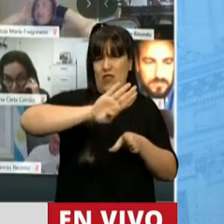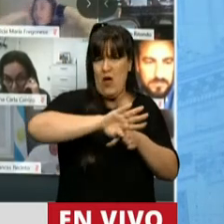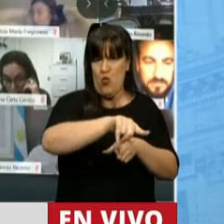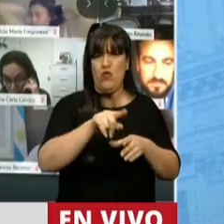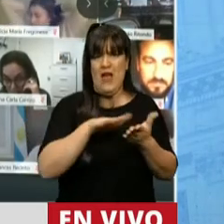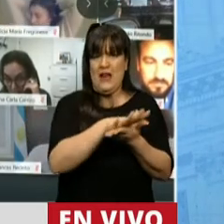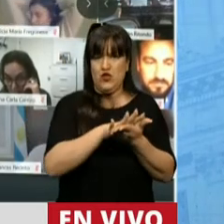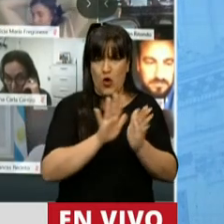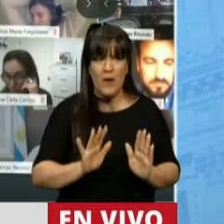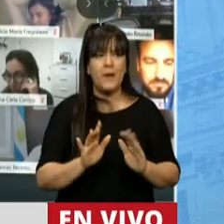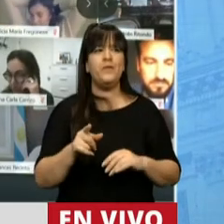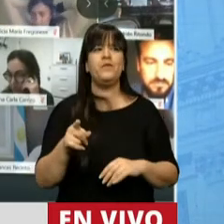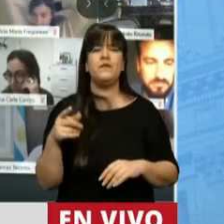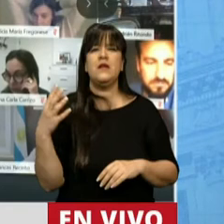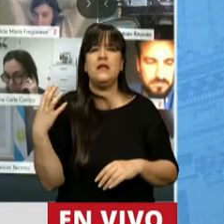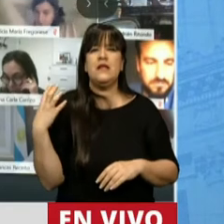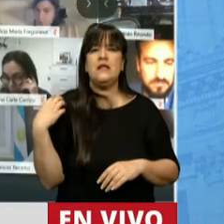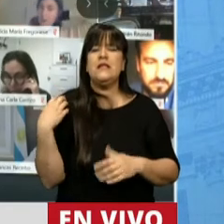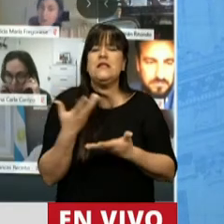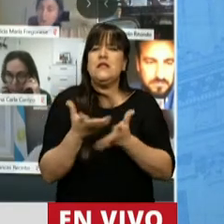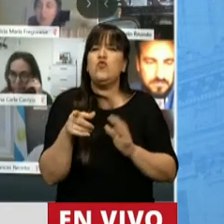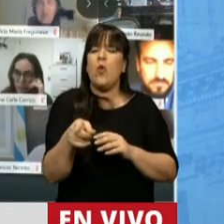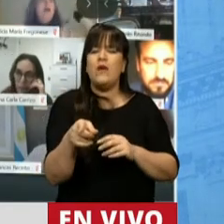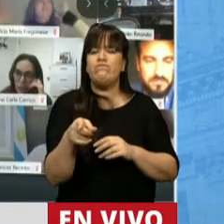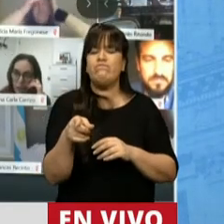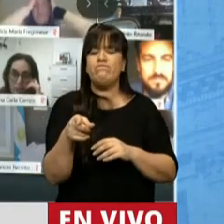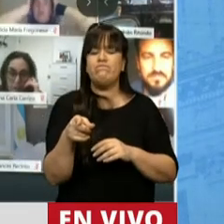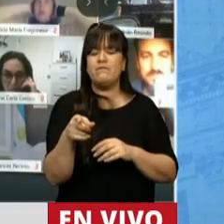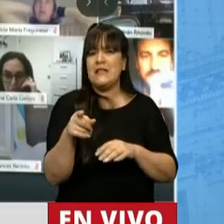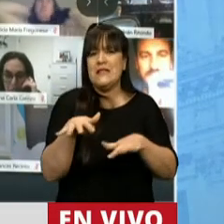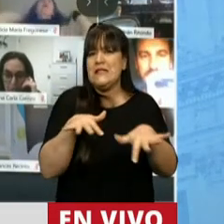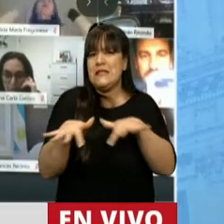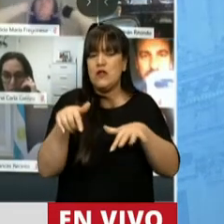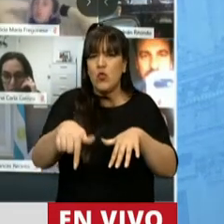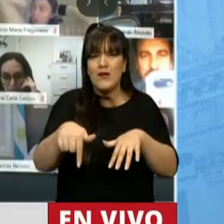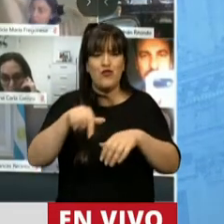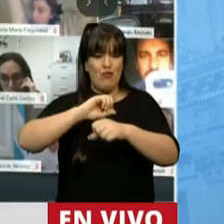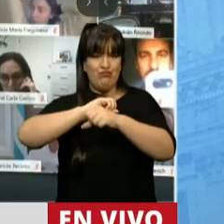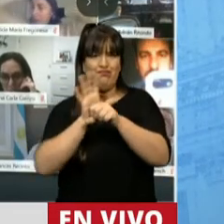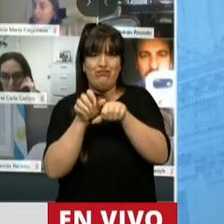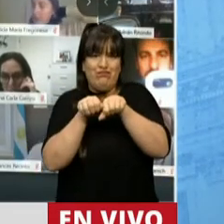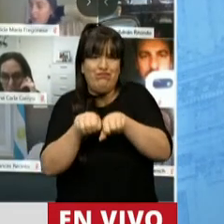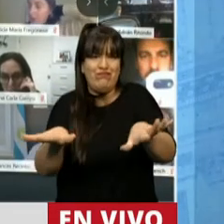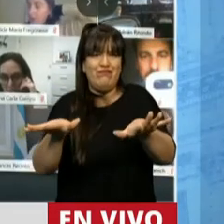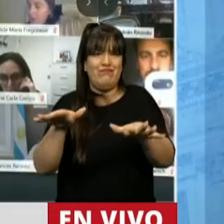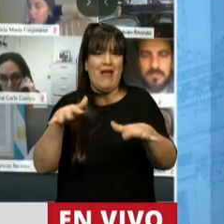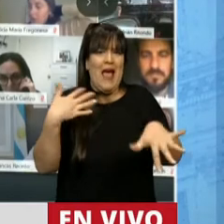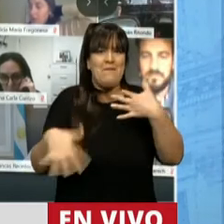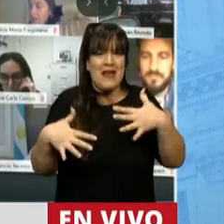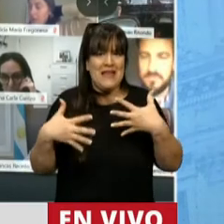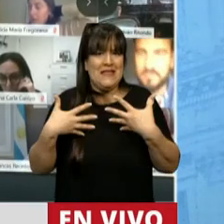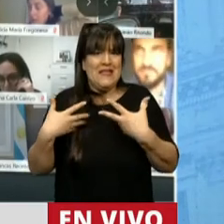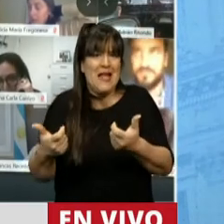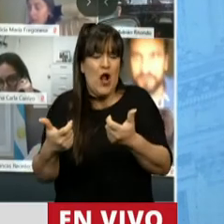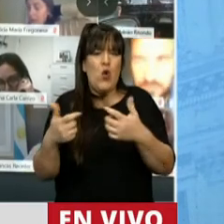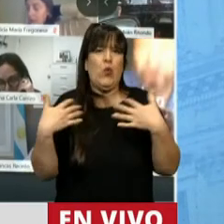La situación generada por la pandemia sanitaria, desde luego